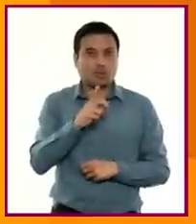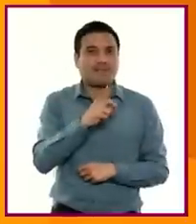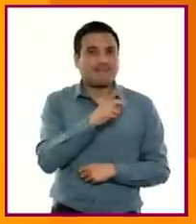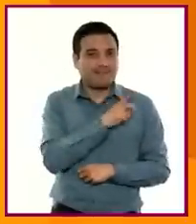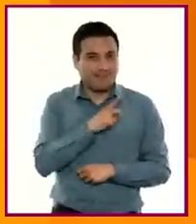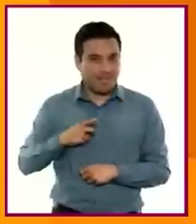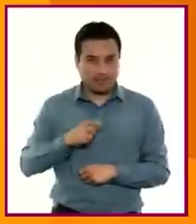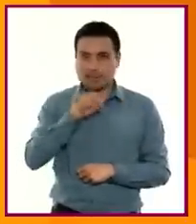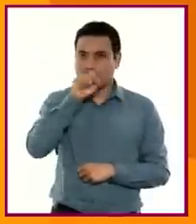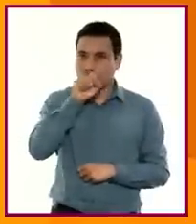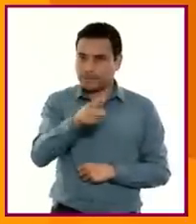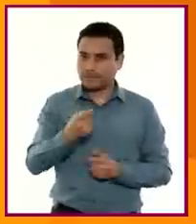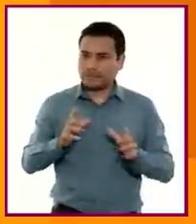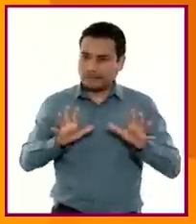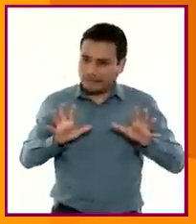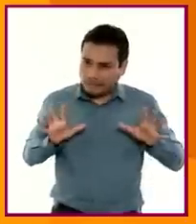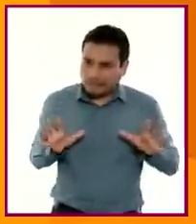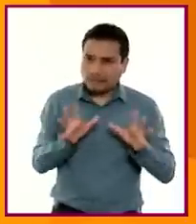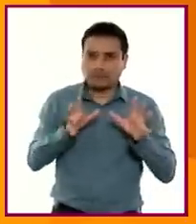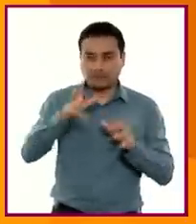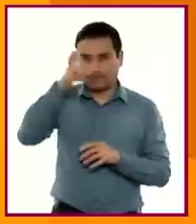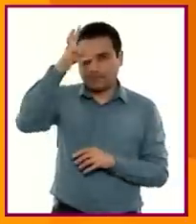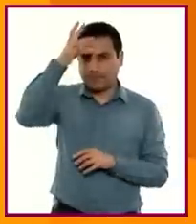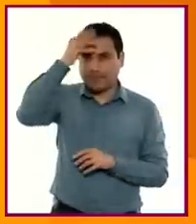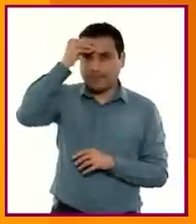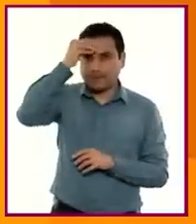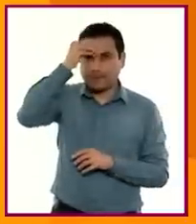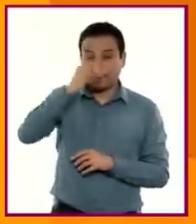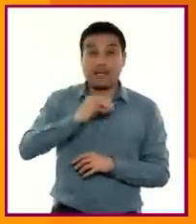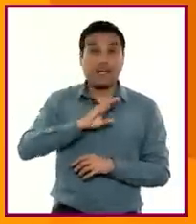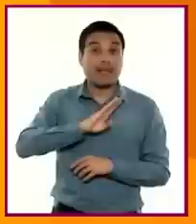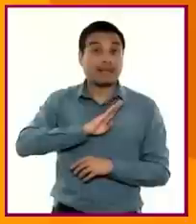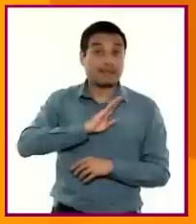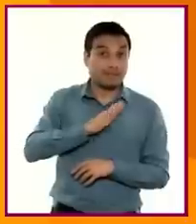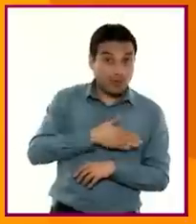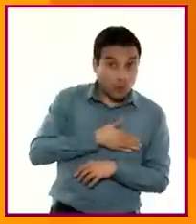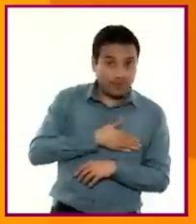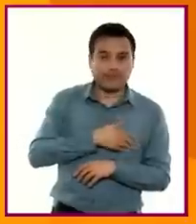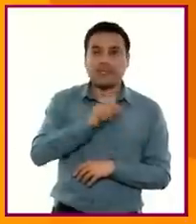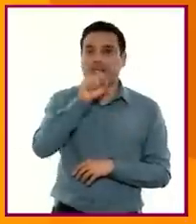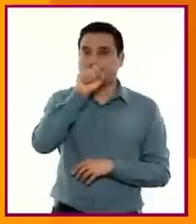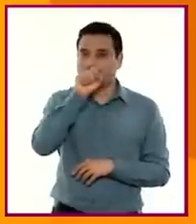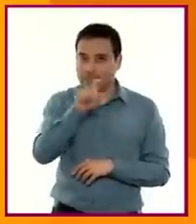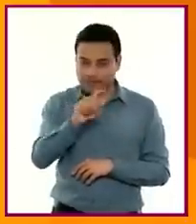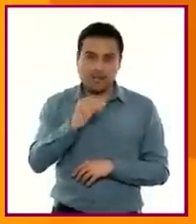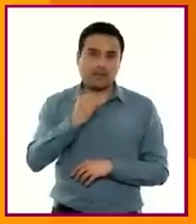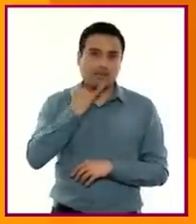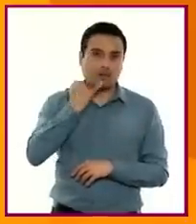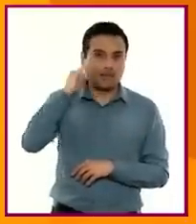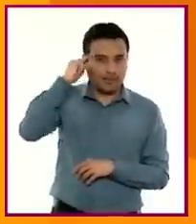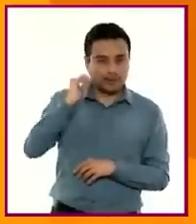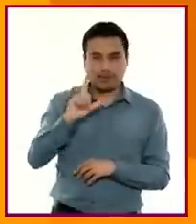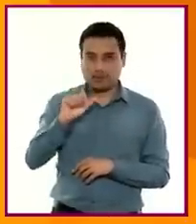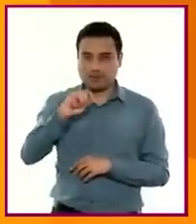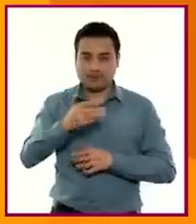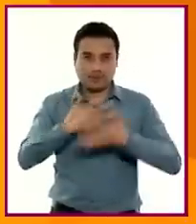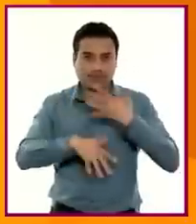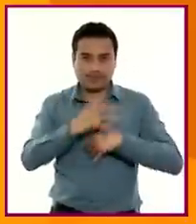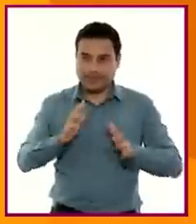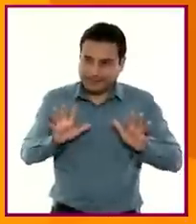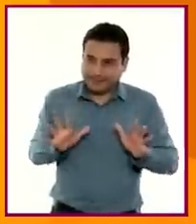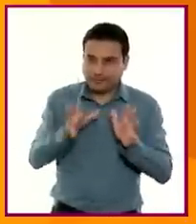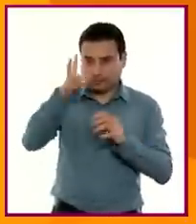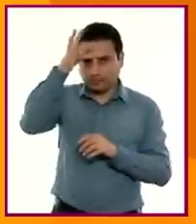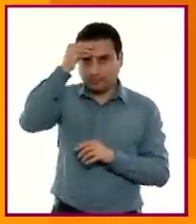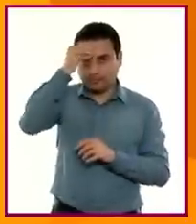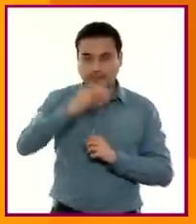de generar tanto oportunidades de uso como actitudes positivas hacia su empleo dentro y fuera de la escuela. En otras palabras,